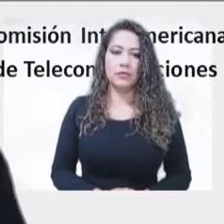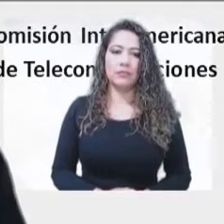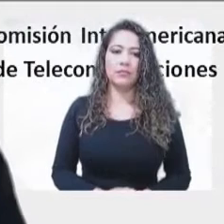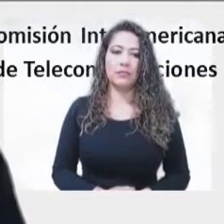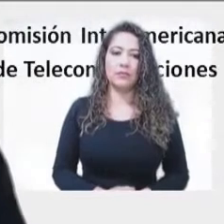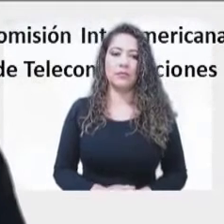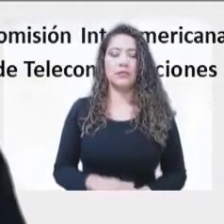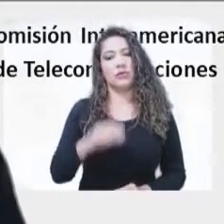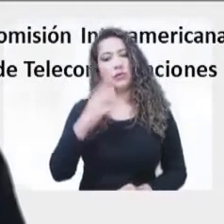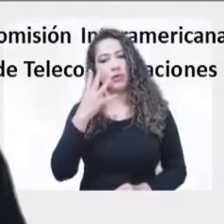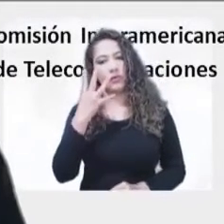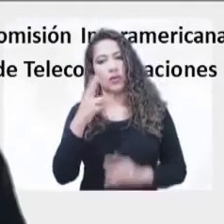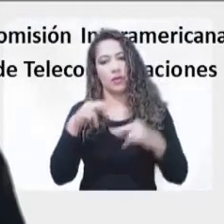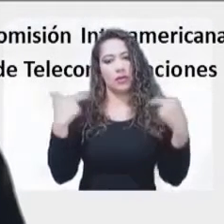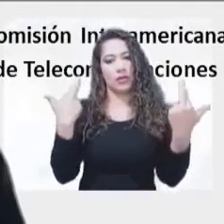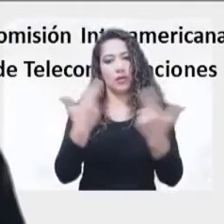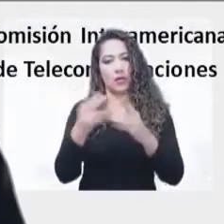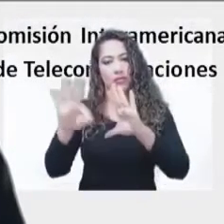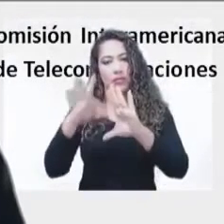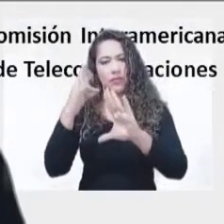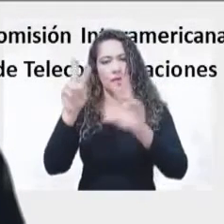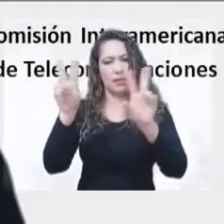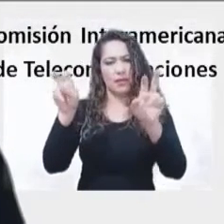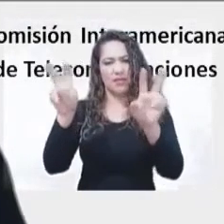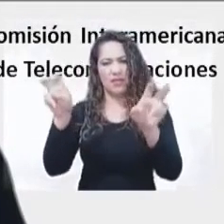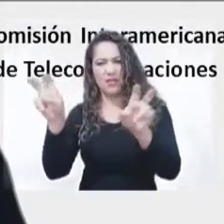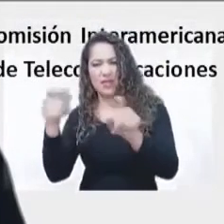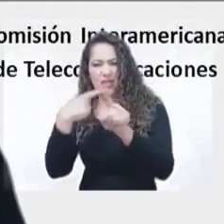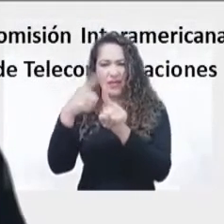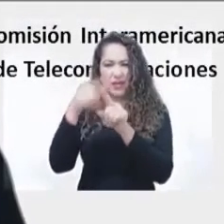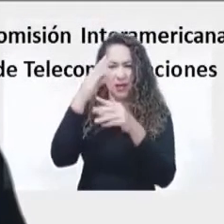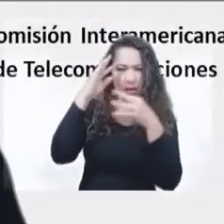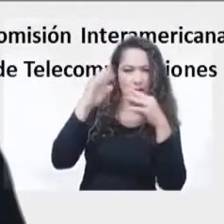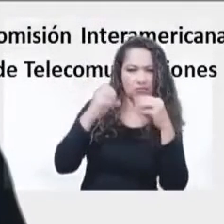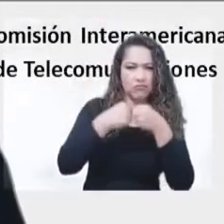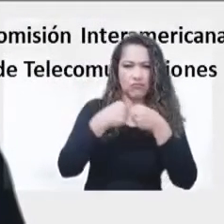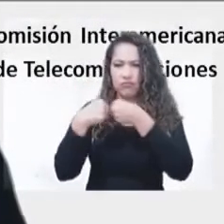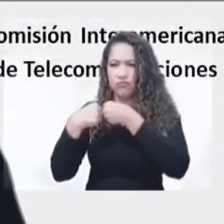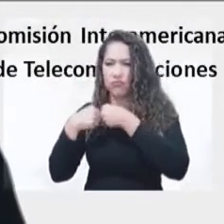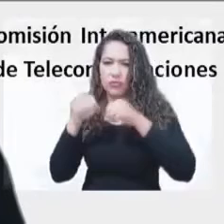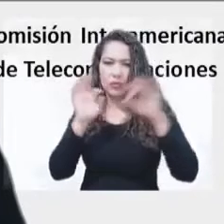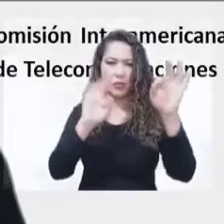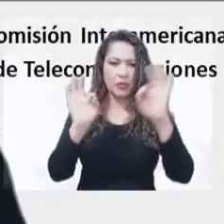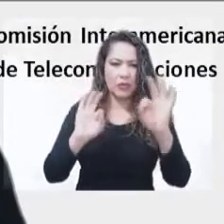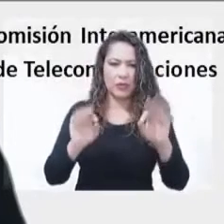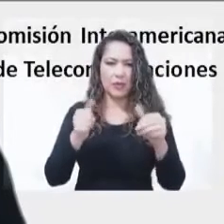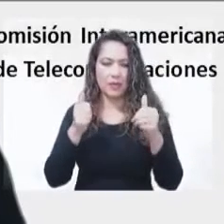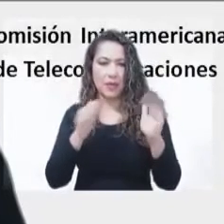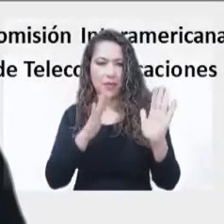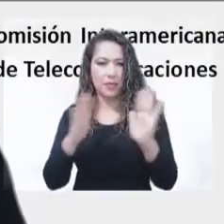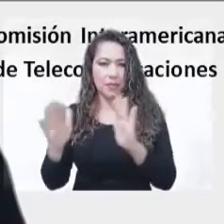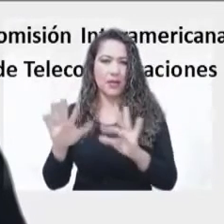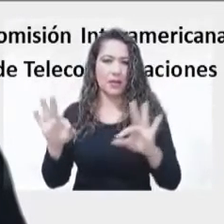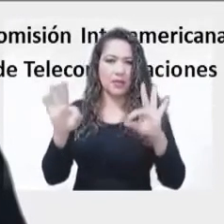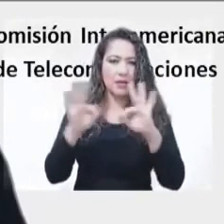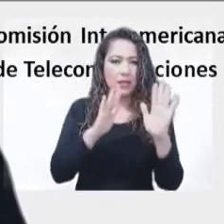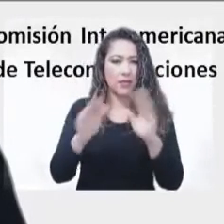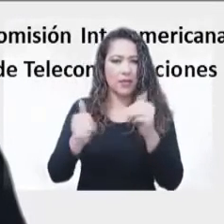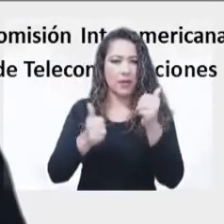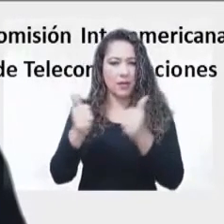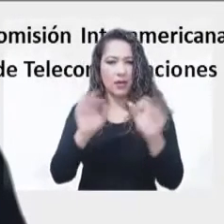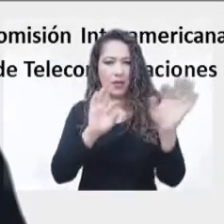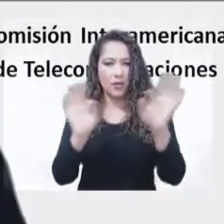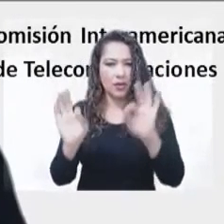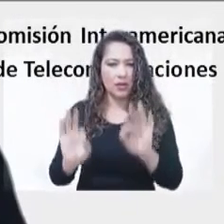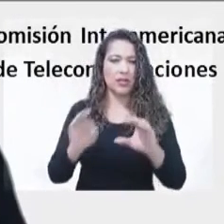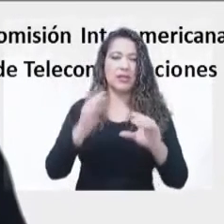complejos y logrando acuerdos importantes. Fuimos la primera organización de telecomunicaciones